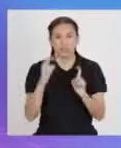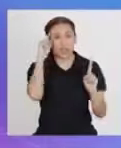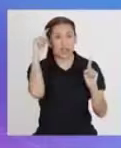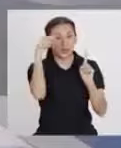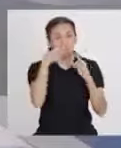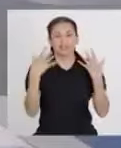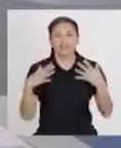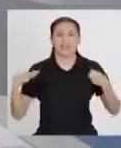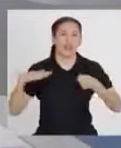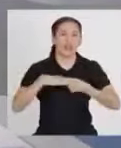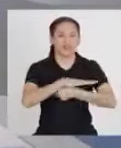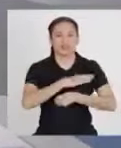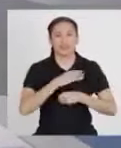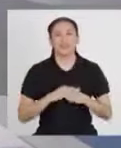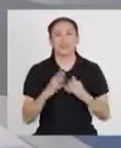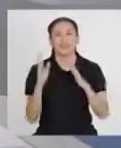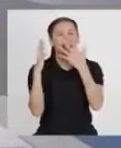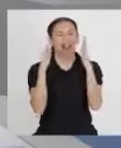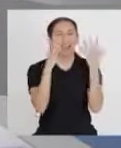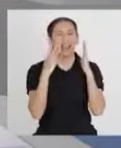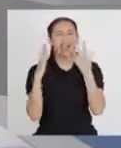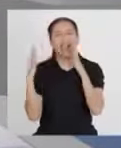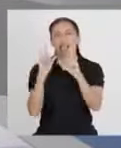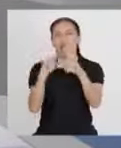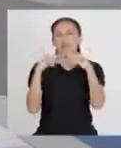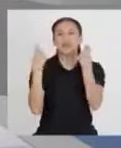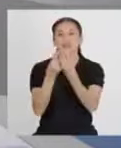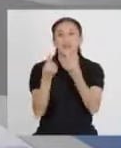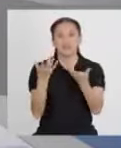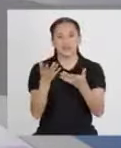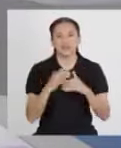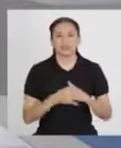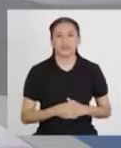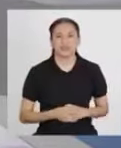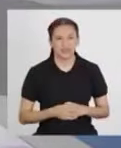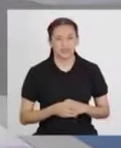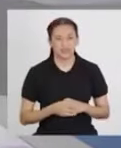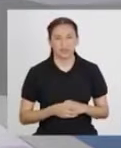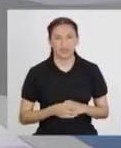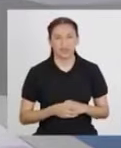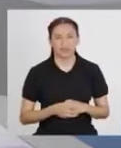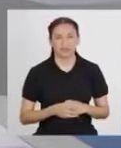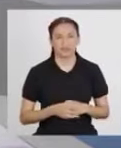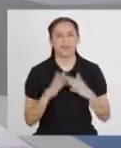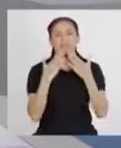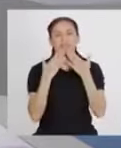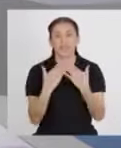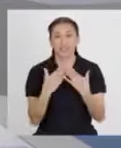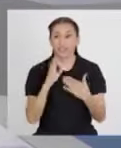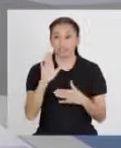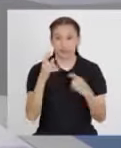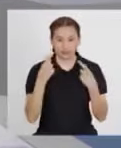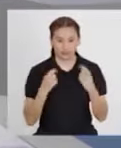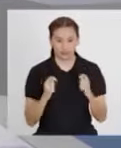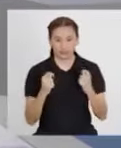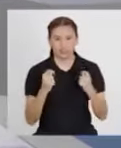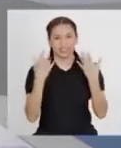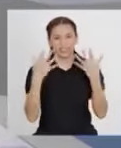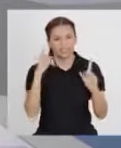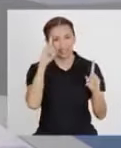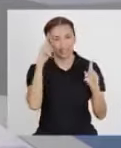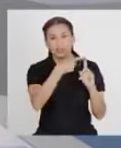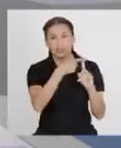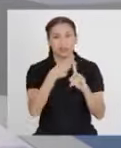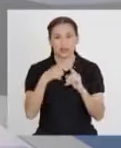cumplido! ¡Bravo! ¡Equipo armadillo! ¡Gracias a su esfuerzo,